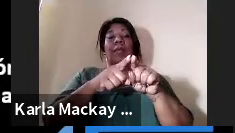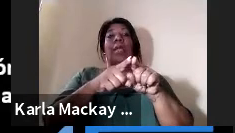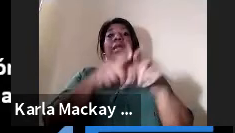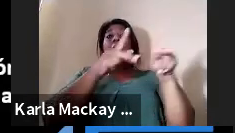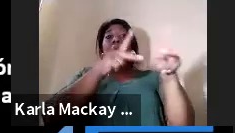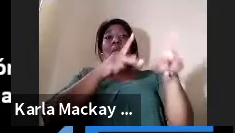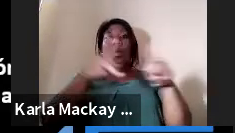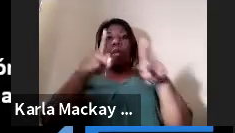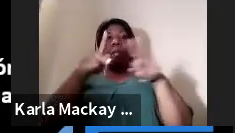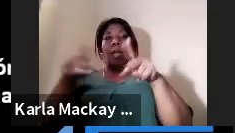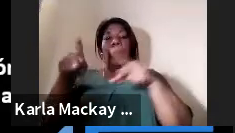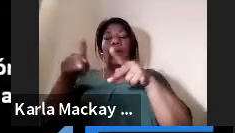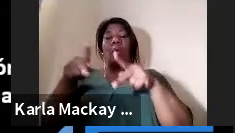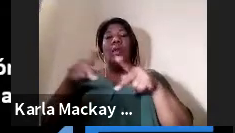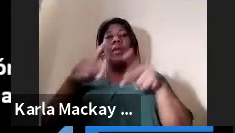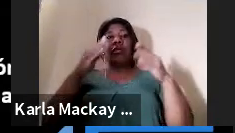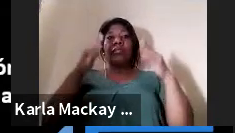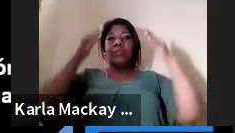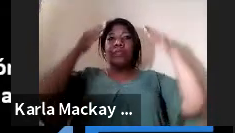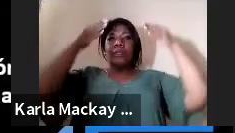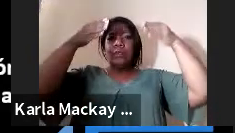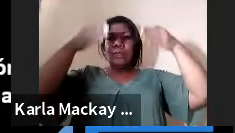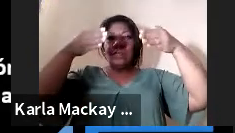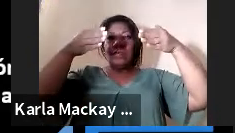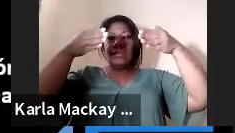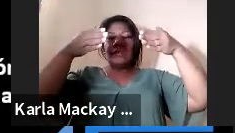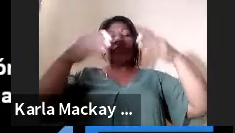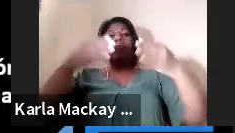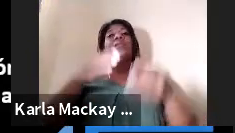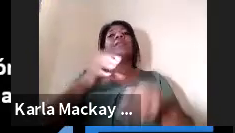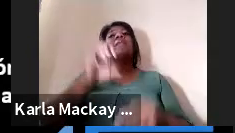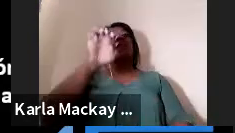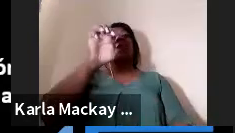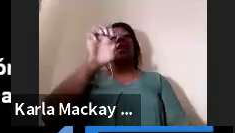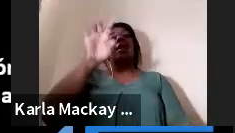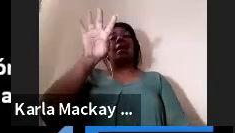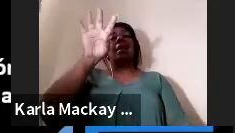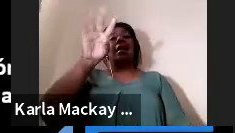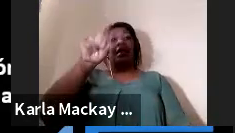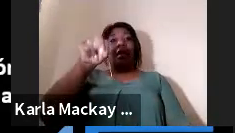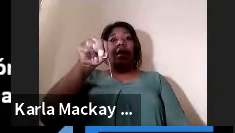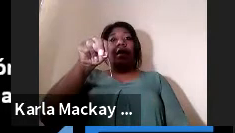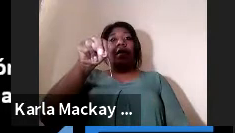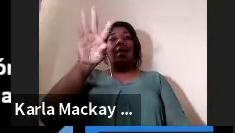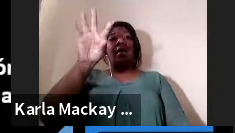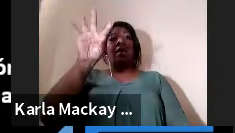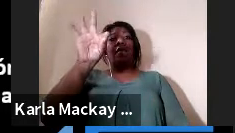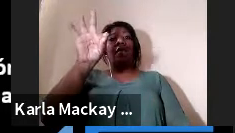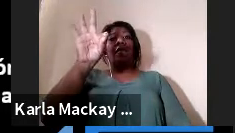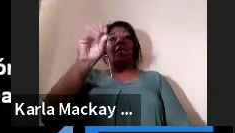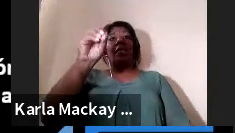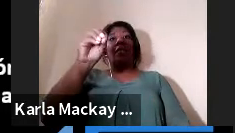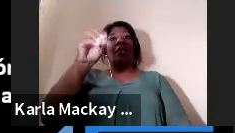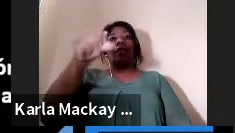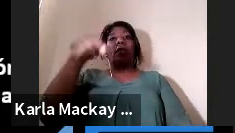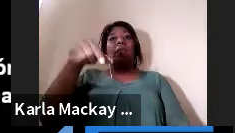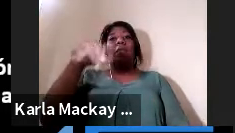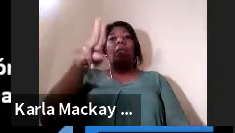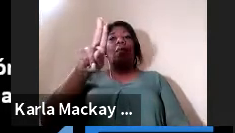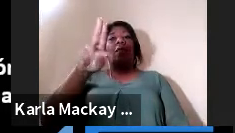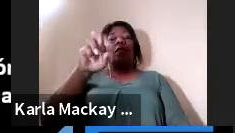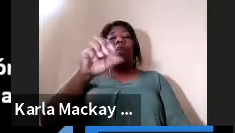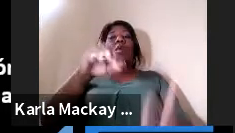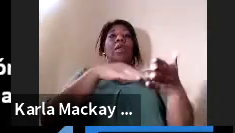Estos enfoques nos ayudan mucho porque hoy en día el estudiante requiere el hacer. Hoy en día el estudiante puede